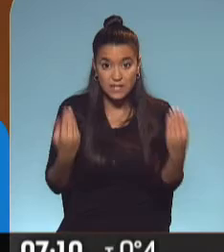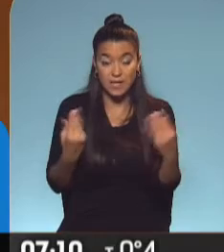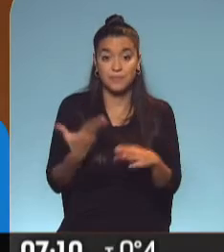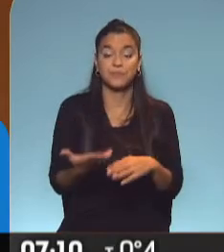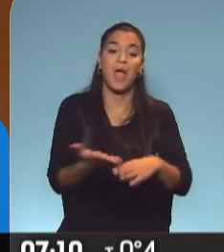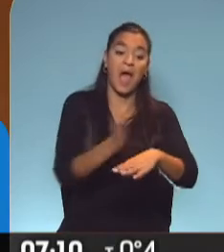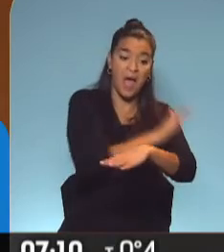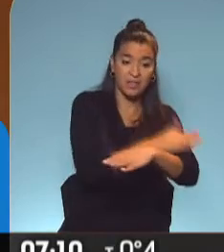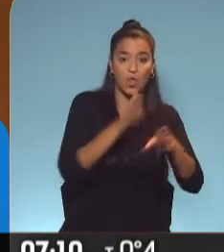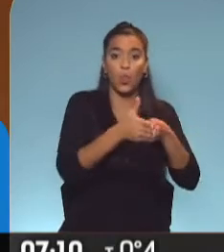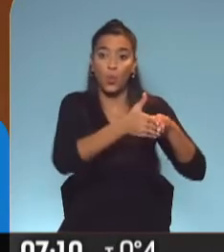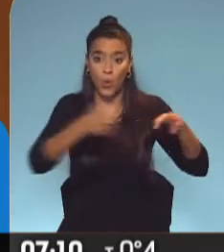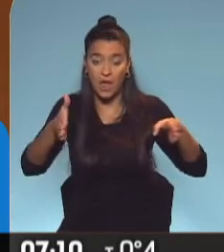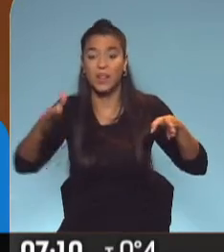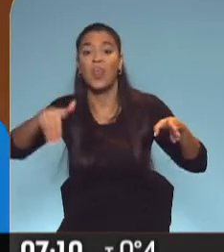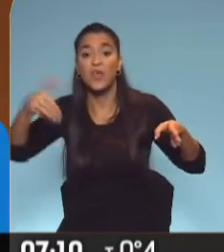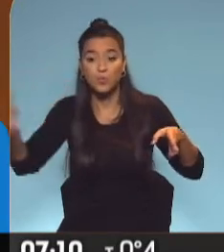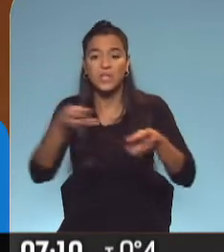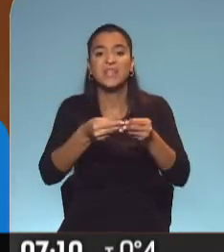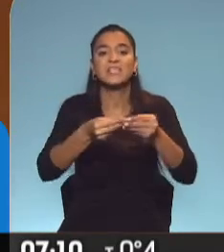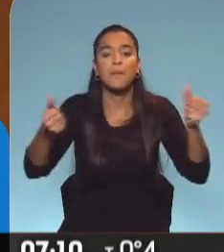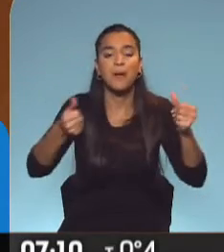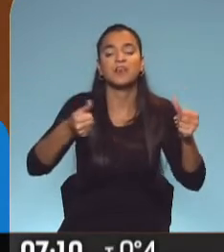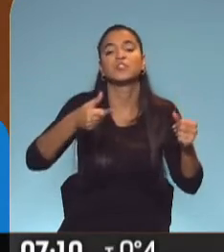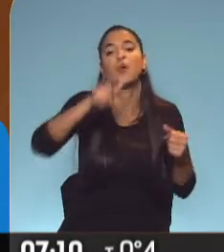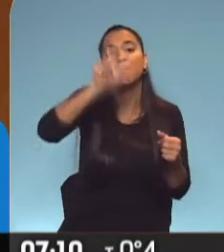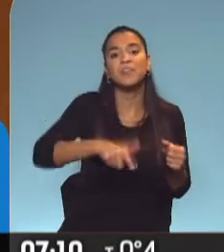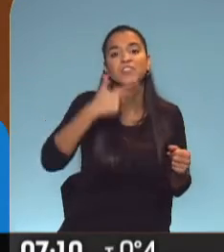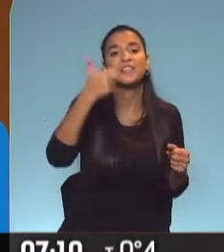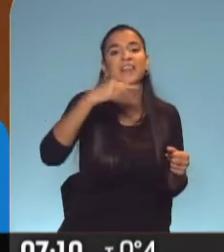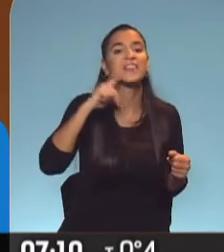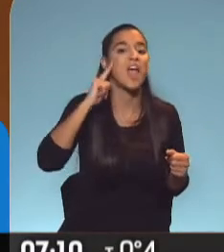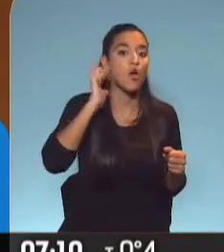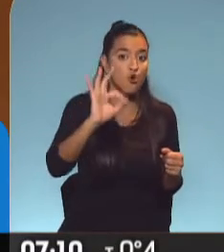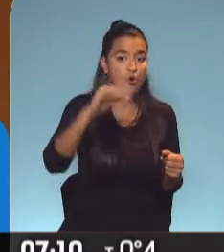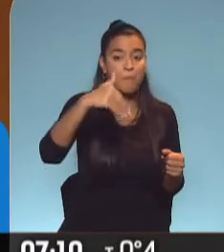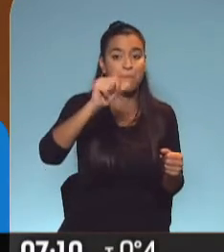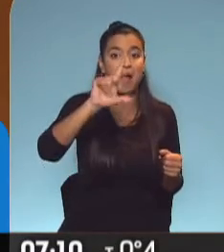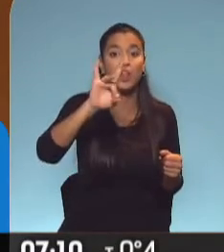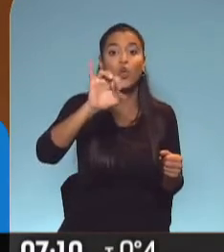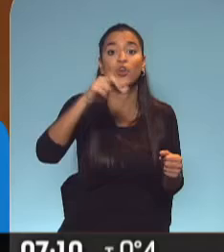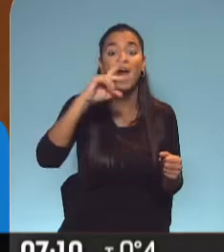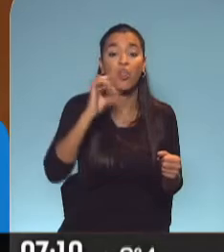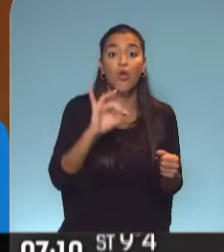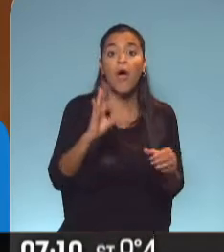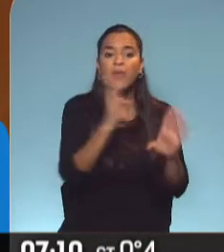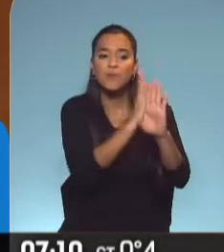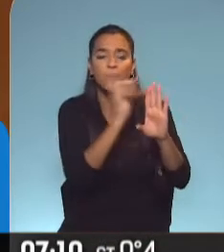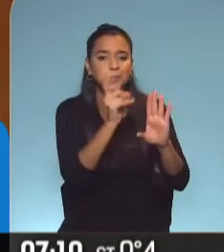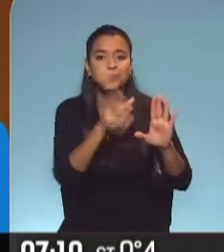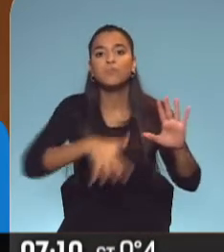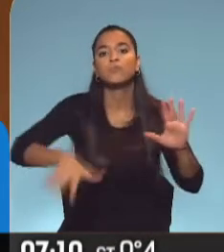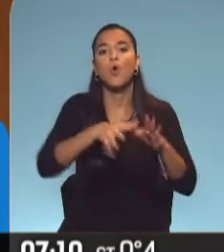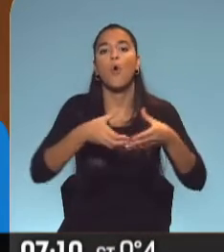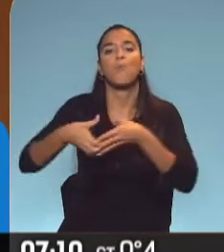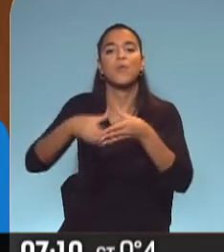antes, durante y después de la desaparición y posterior muerte de Santiago Maldonado, hubo una tarea de espionaje ilegal sobre la comunidad